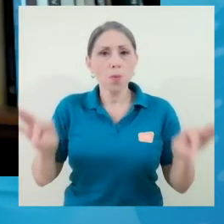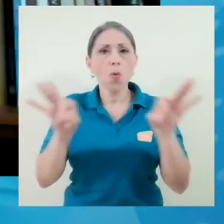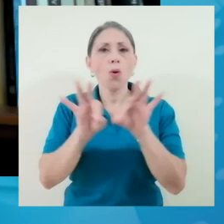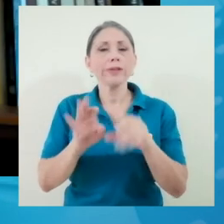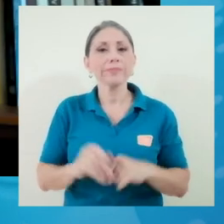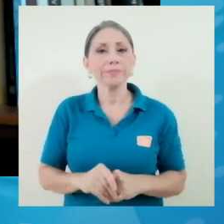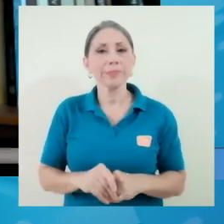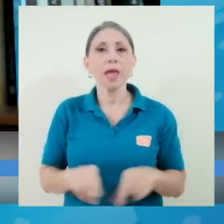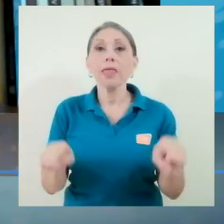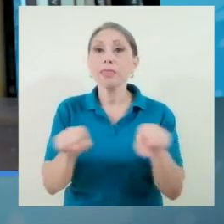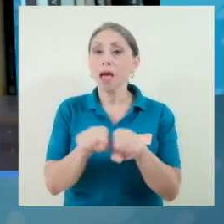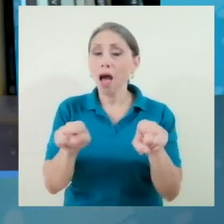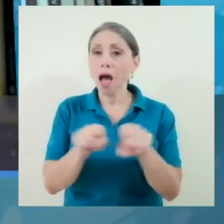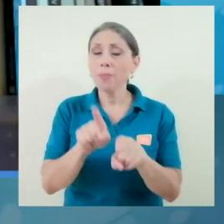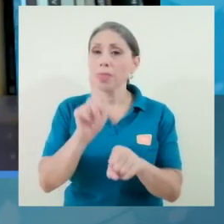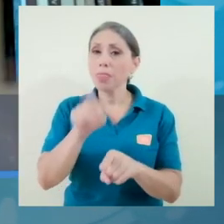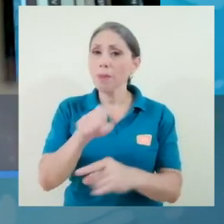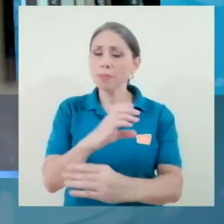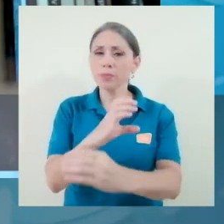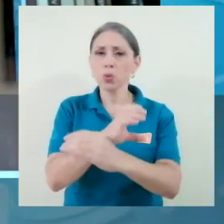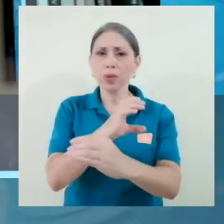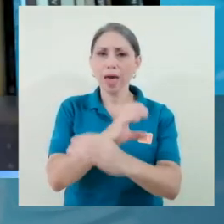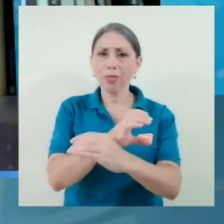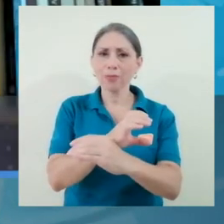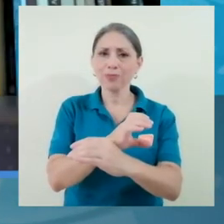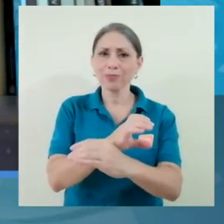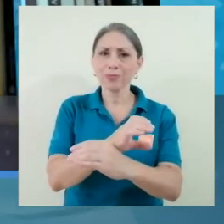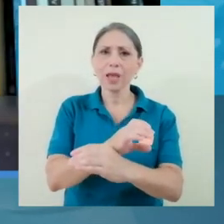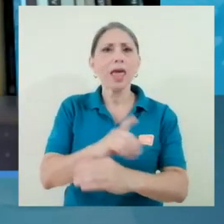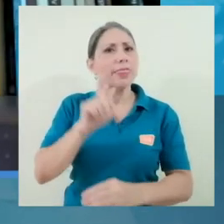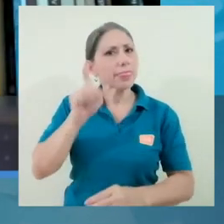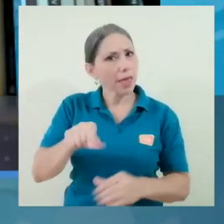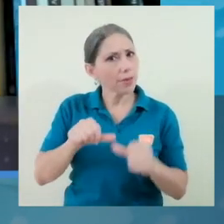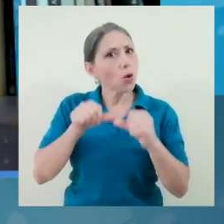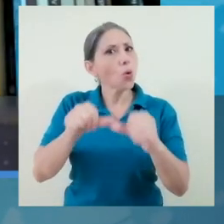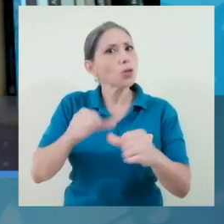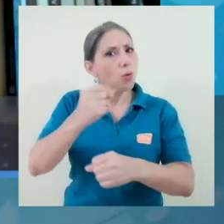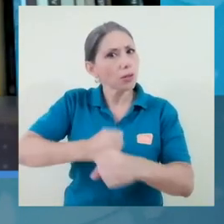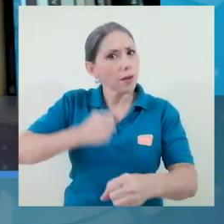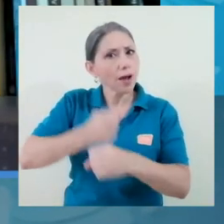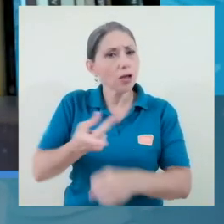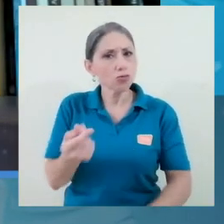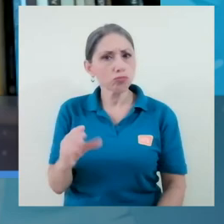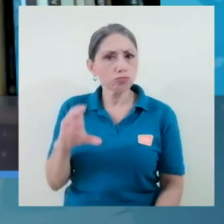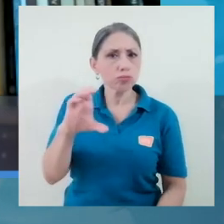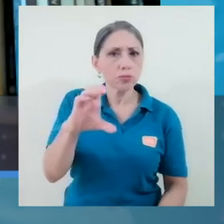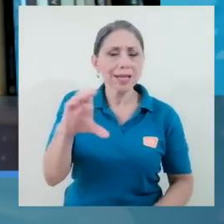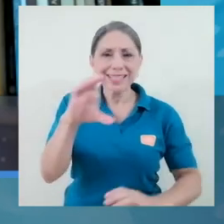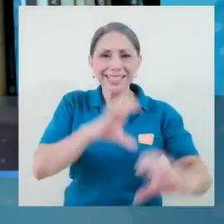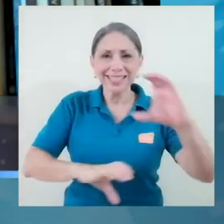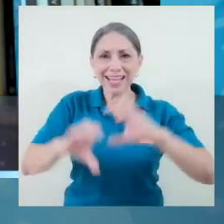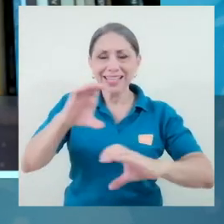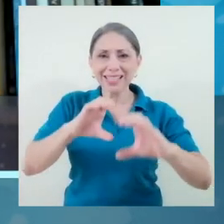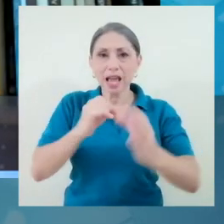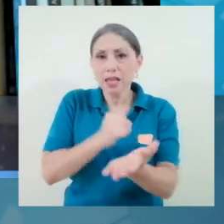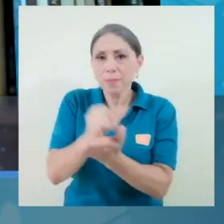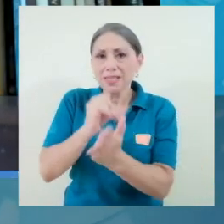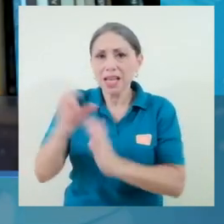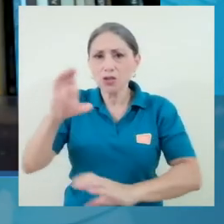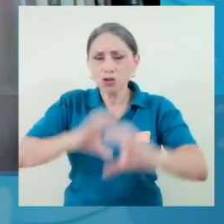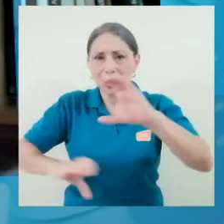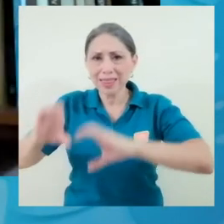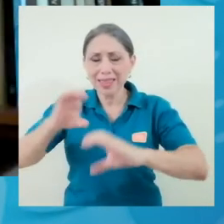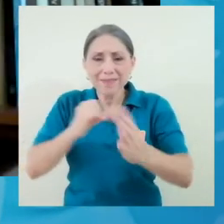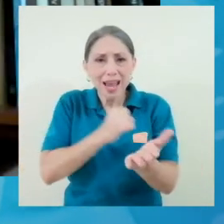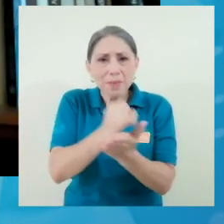cuidado de no dejar de invertir en ciencia, investigación científica e investigación aplicada, como